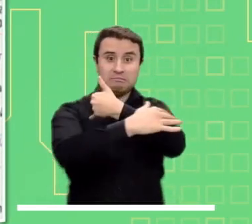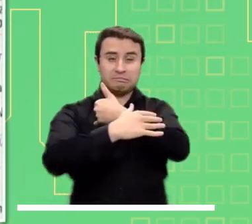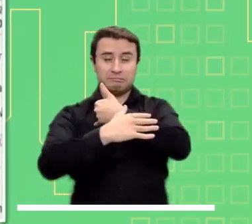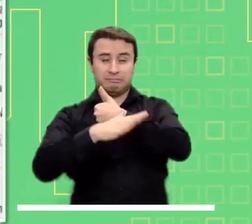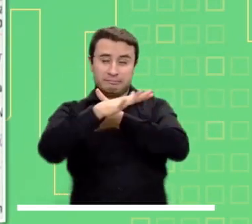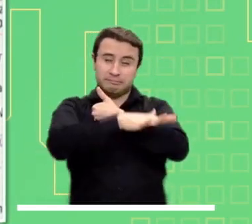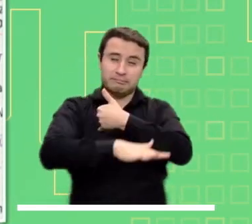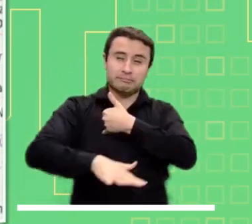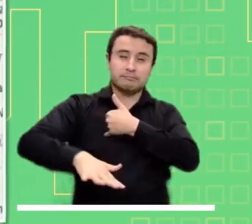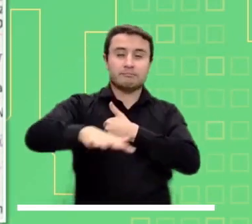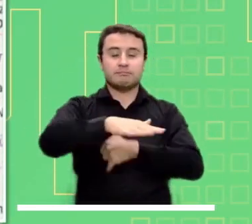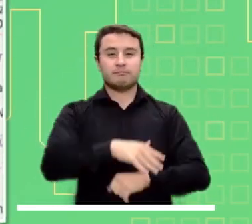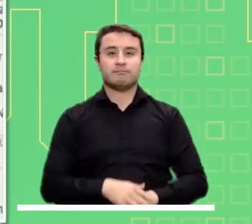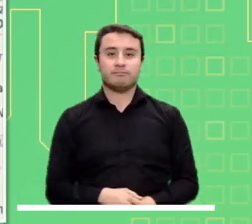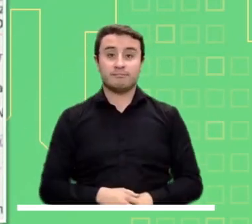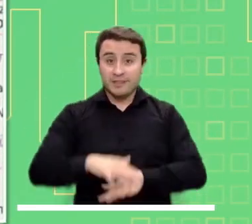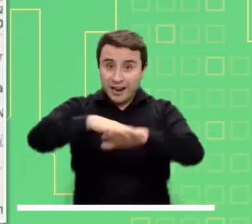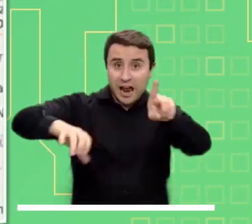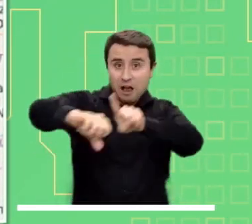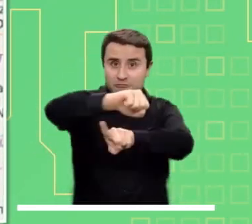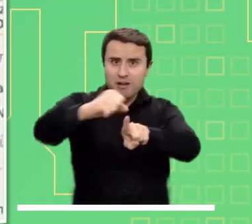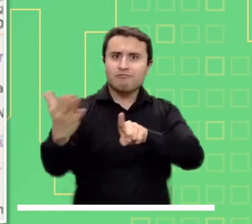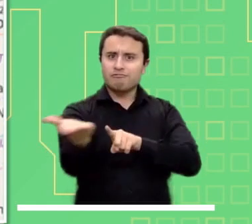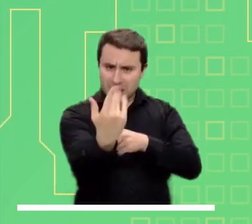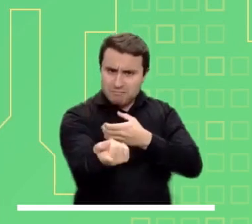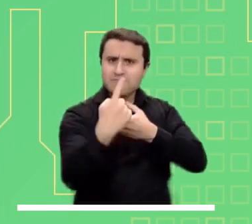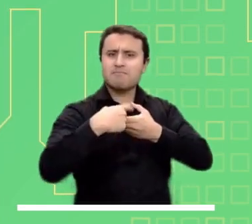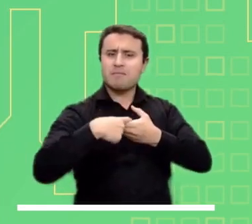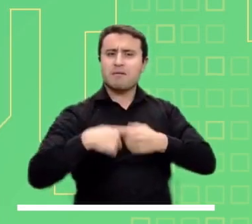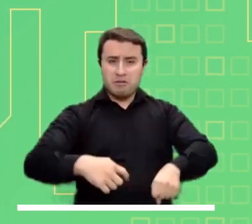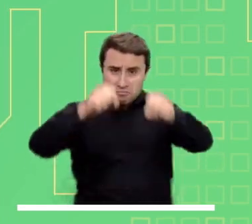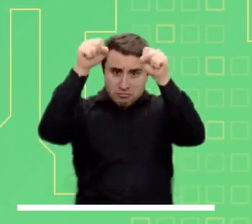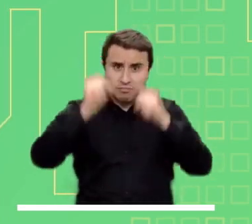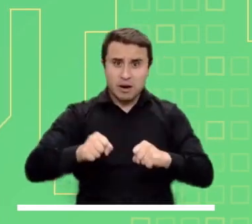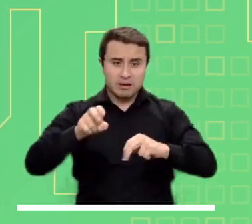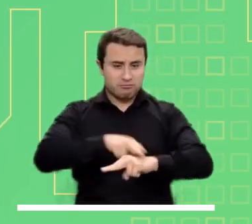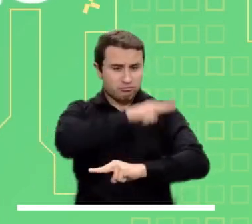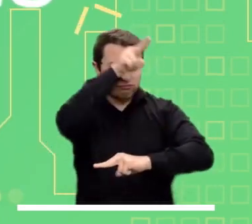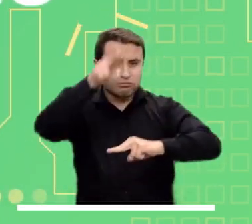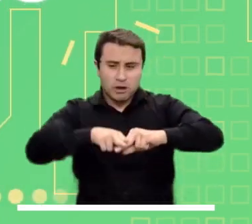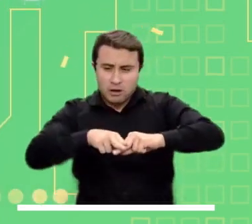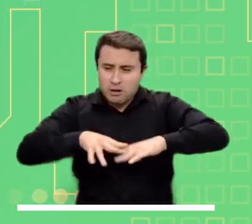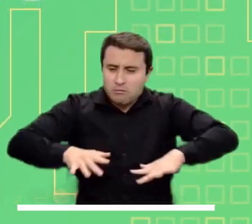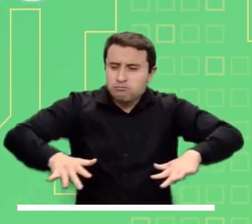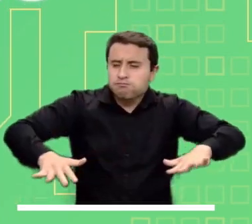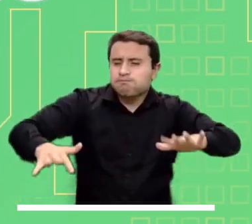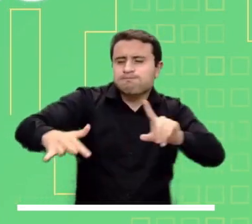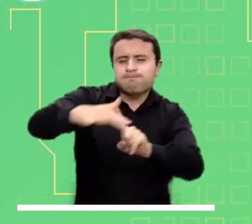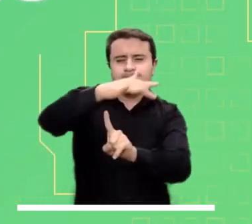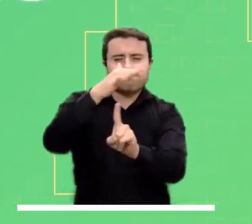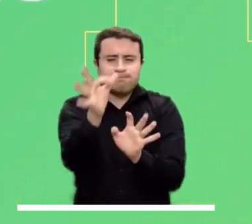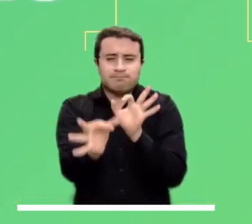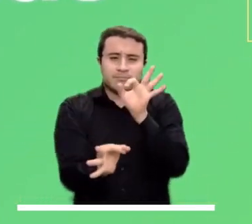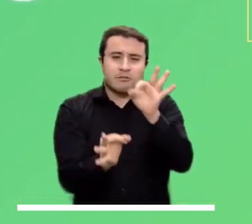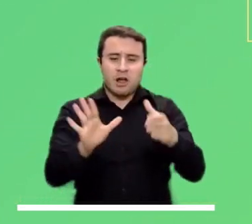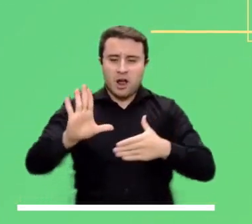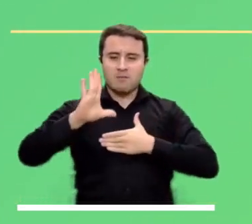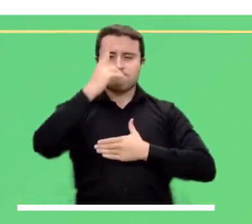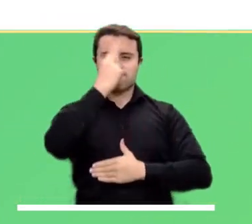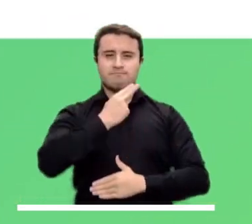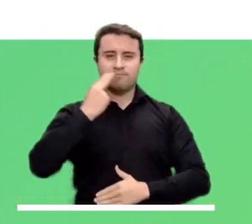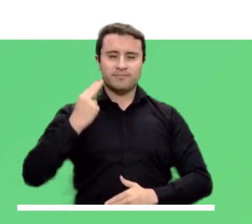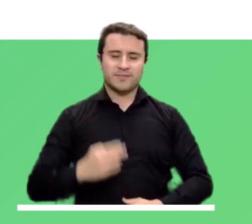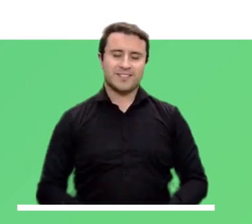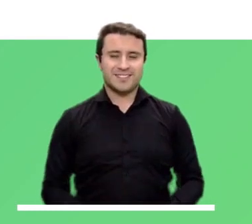Alerta naranja por posibles lluvias en el centro del Pacífico Nacional. Los esperamos en nuestras redes sociales.